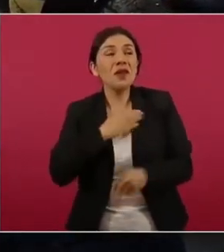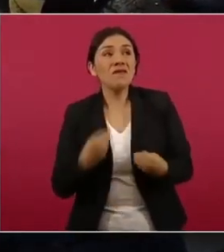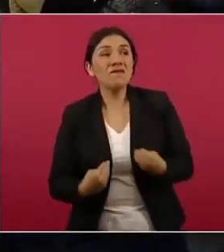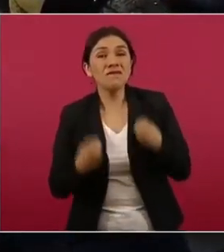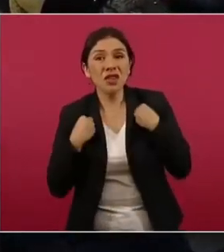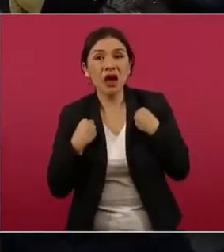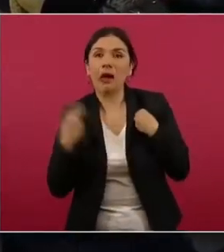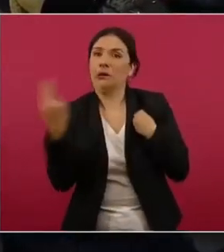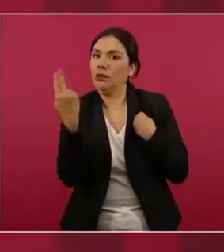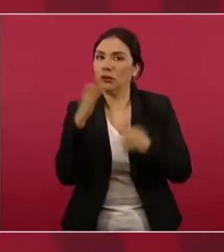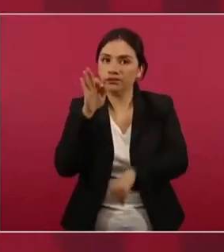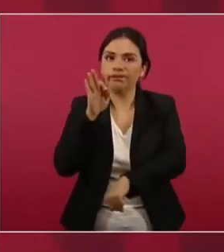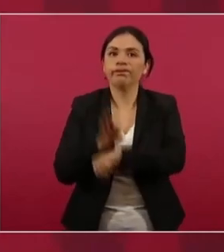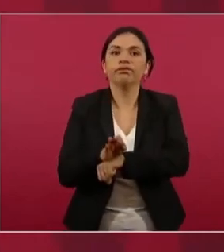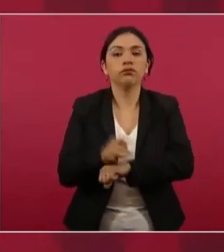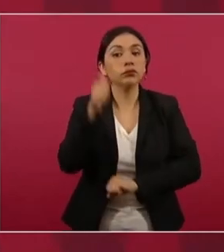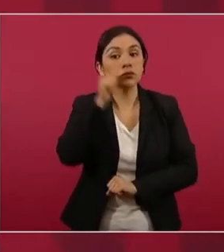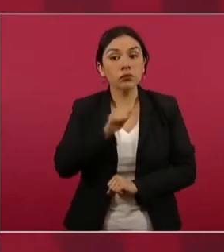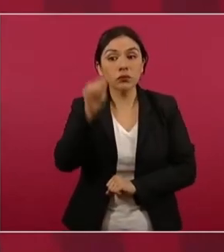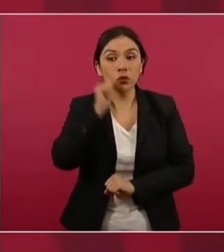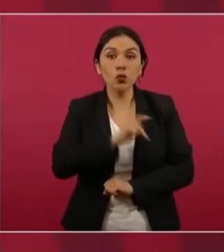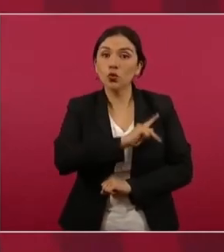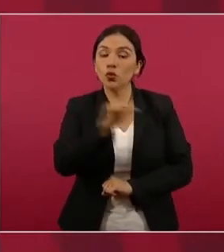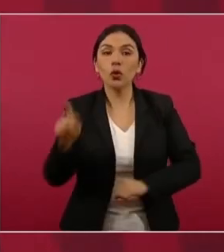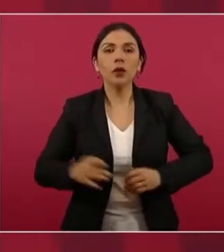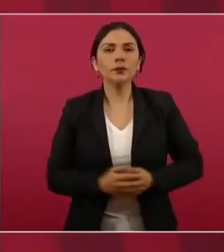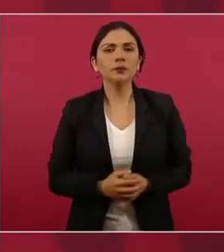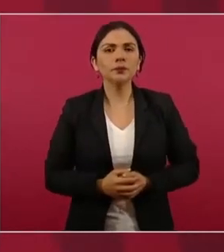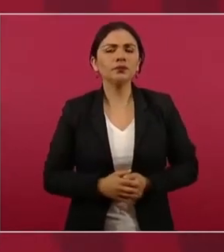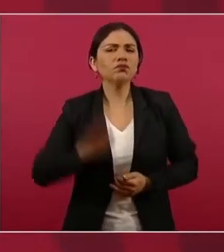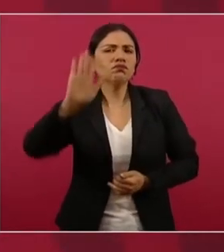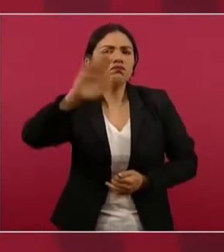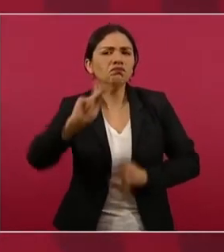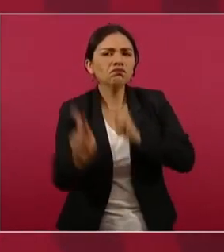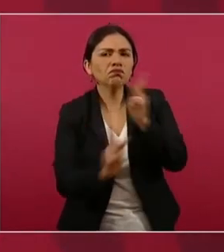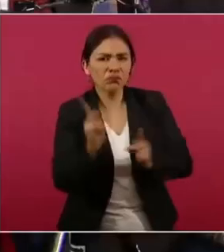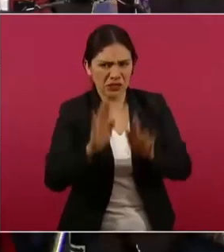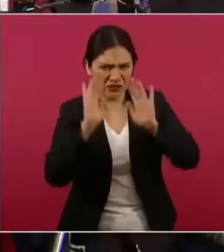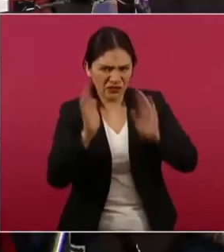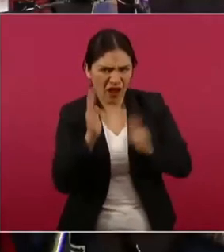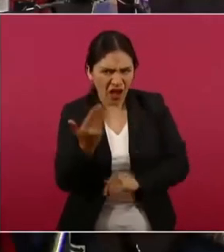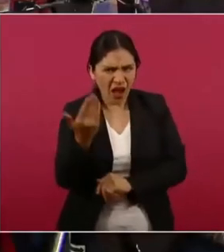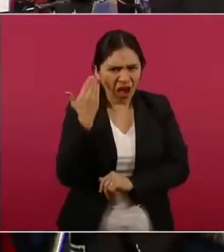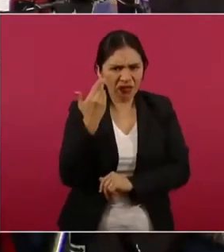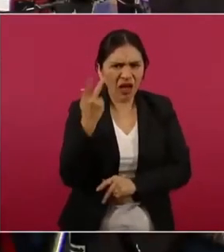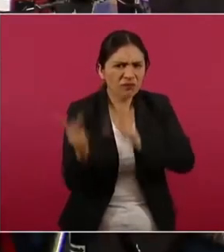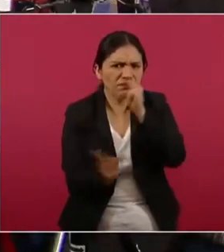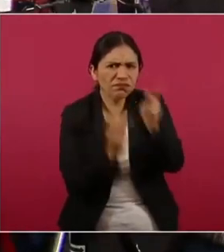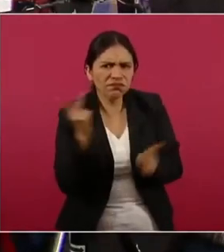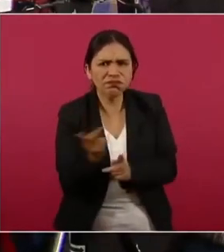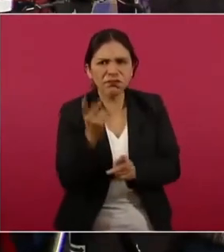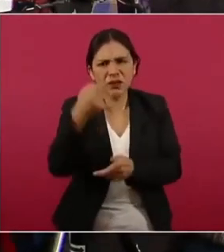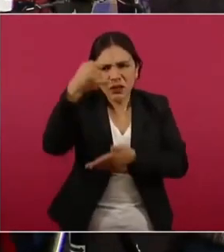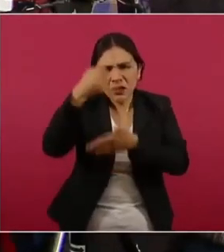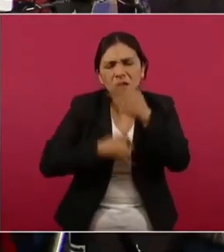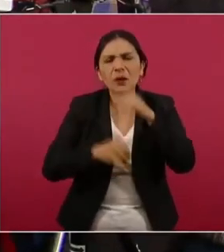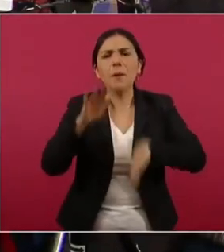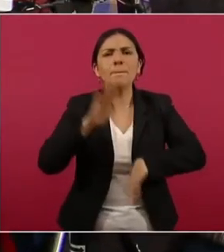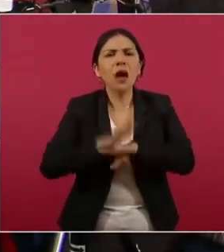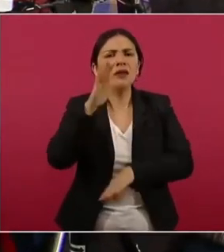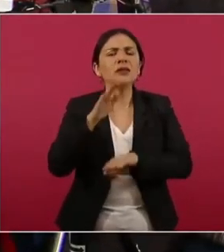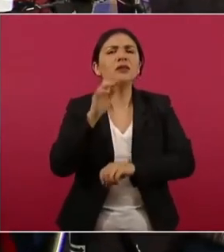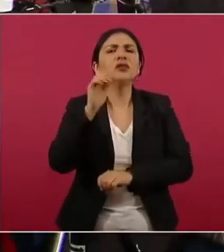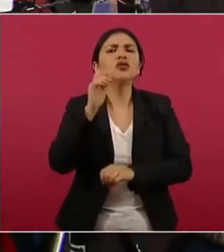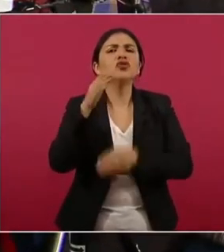su vida corra riesgo, tiene que ser protegida. ¿Se ha hecho algún análisis a profundidad con datos sobre la afectación en